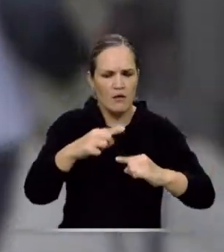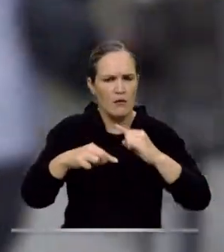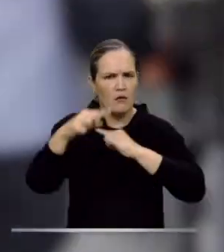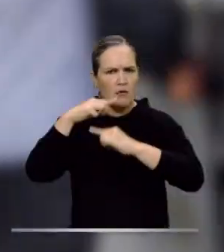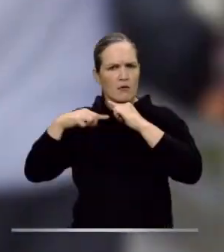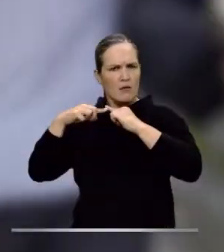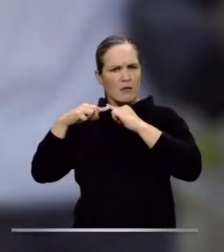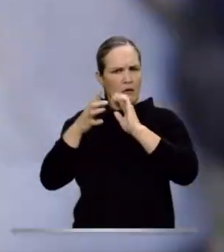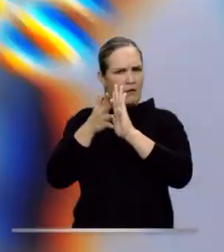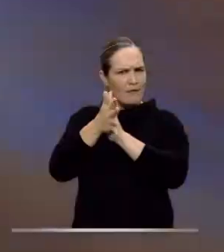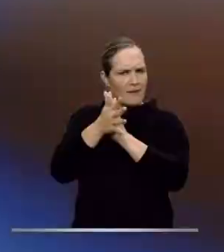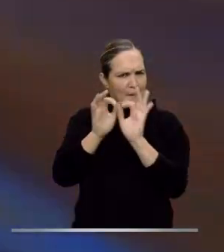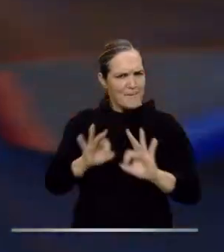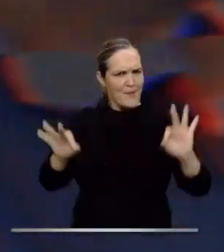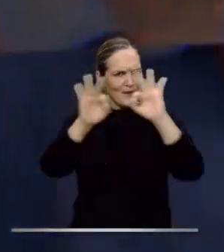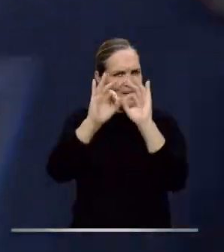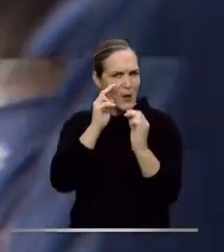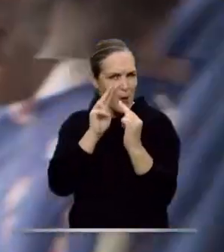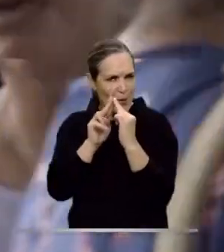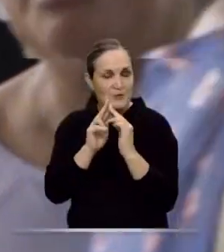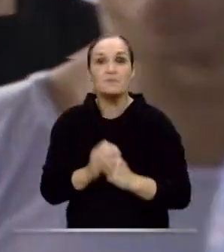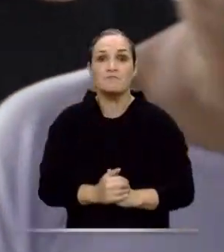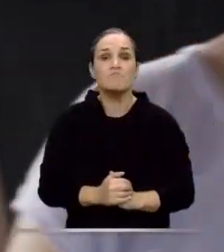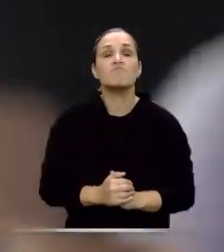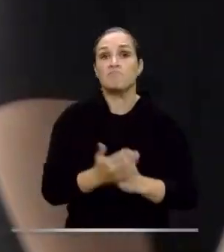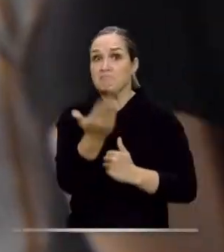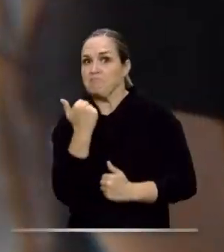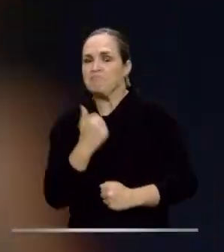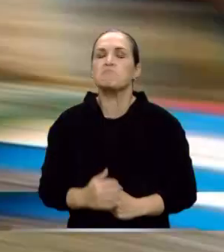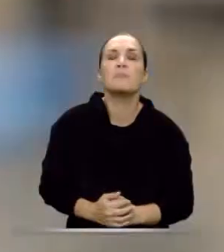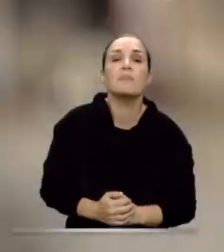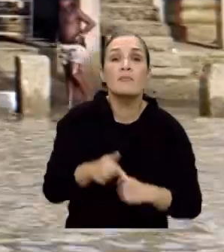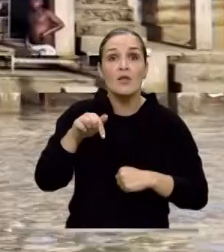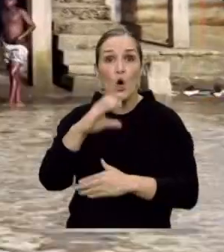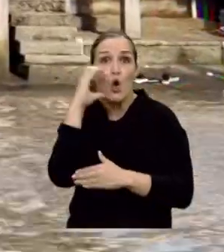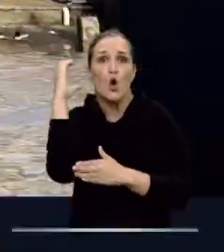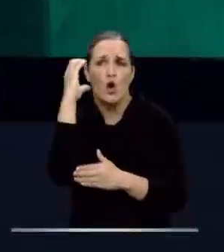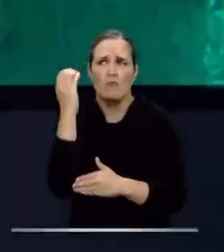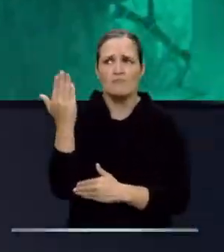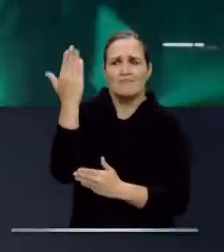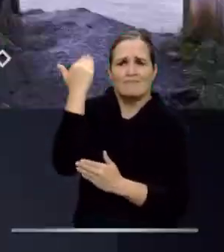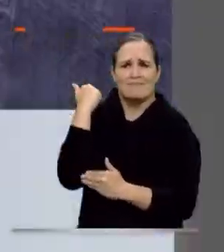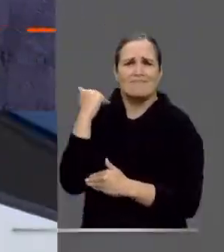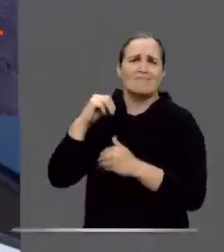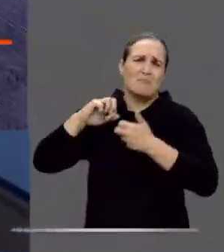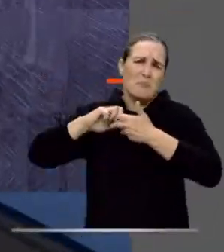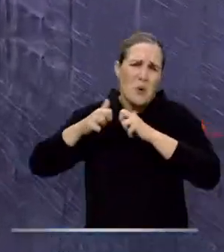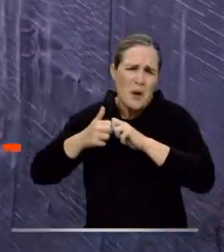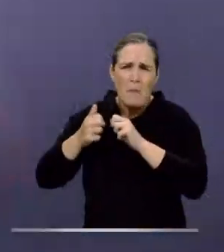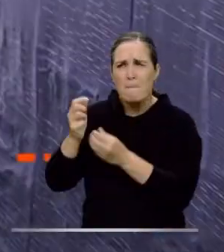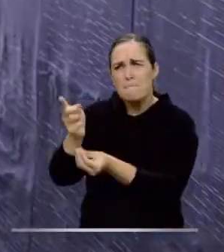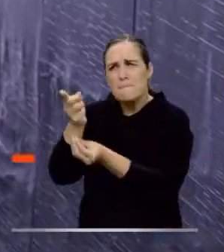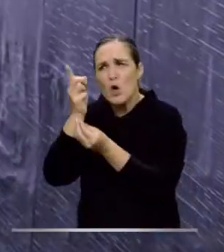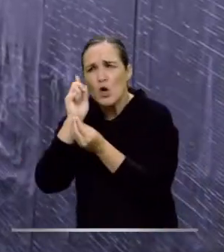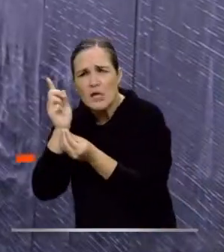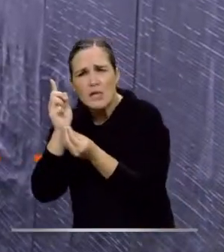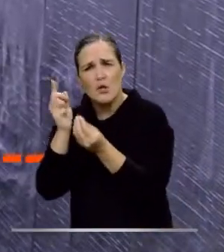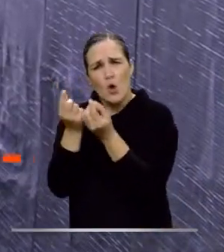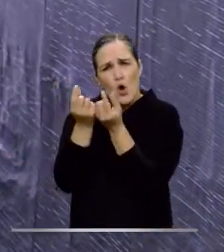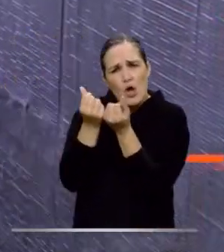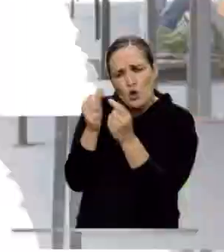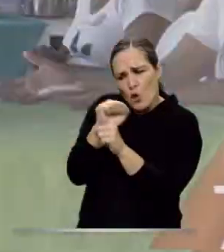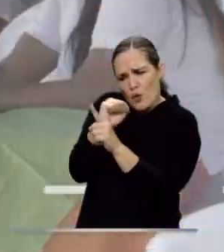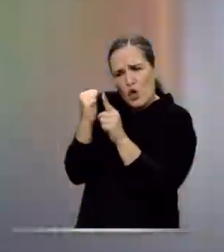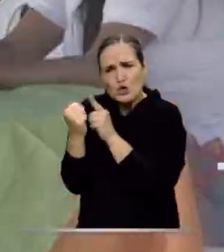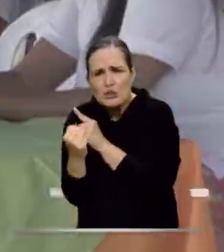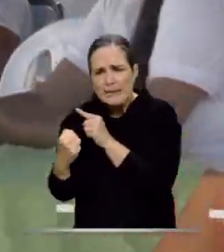antecedentes. ¡Acompáñanos! Colombia ha enfrentado desafíos políticos, sociales y económicos a lo largo de su historia, pero